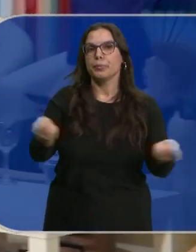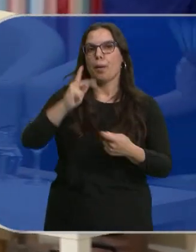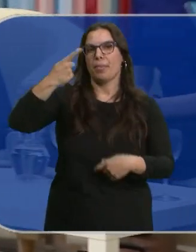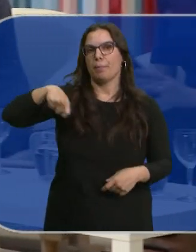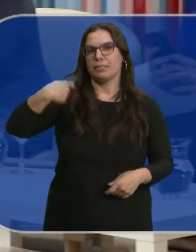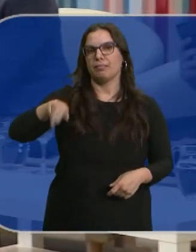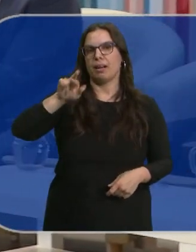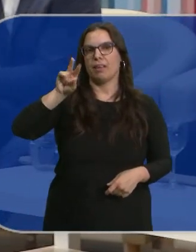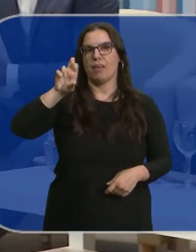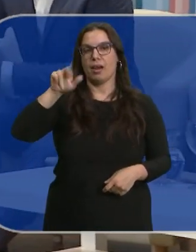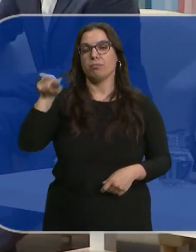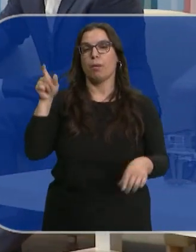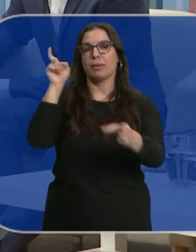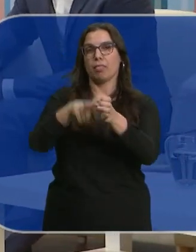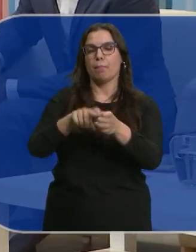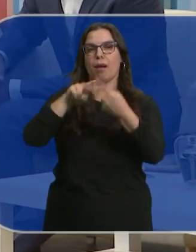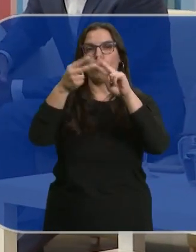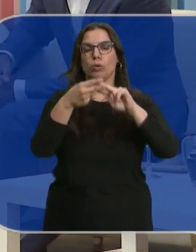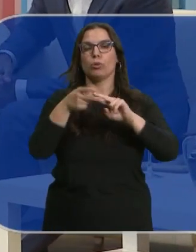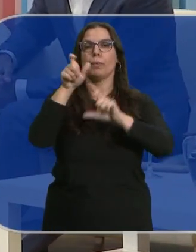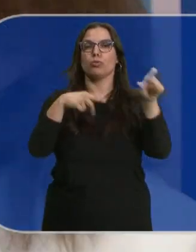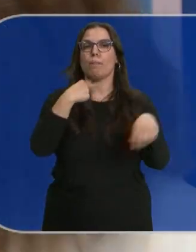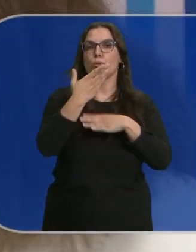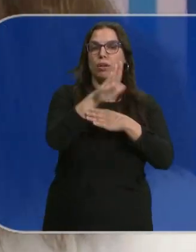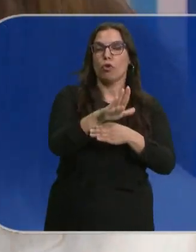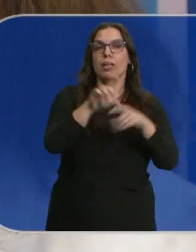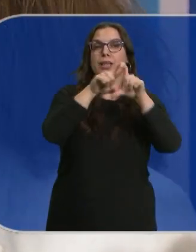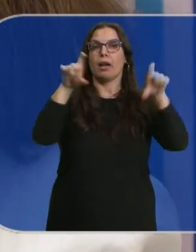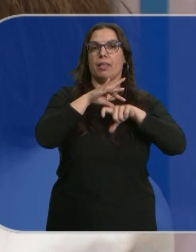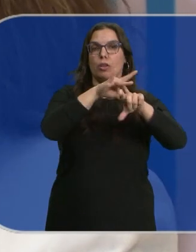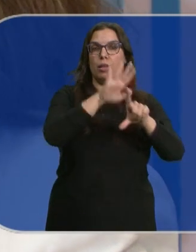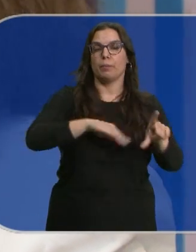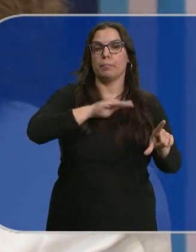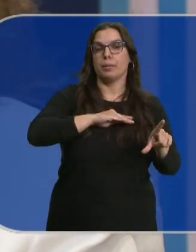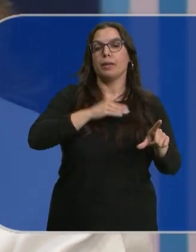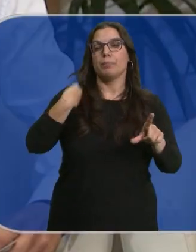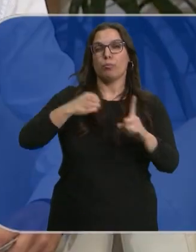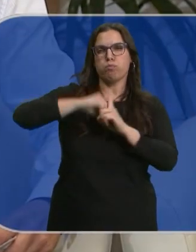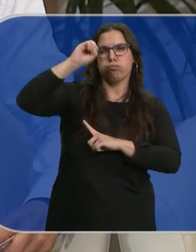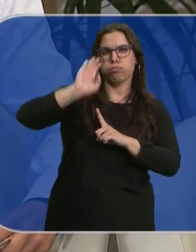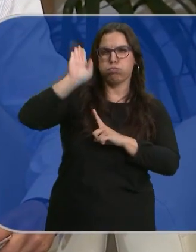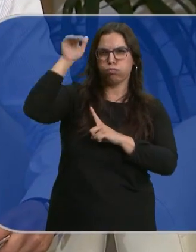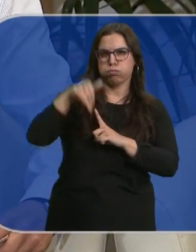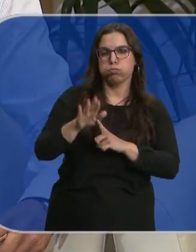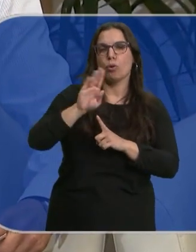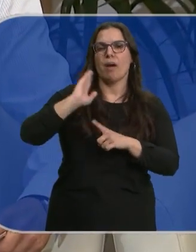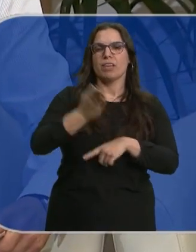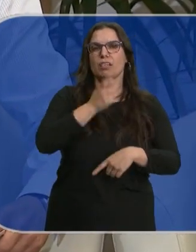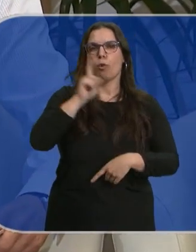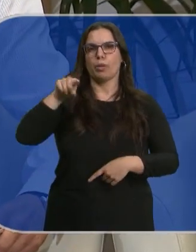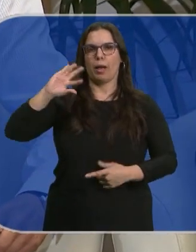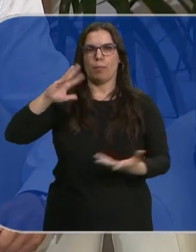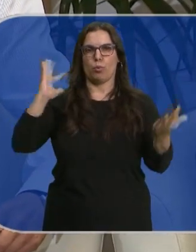vicepresidenta Teresa Rivera durante un encuentro con portavoces de la EMED y meteorólogos sobre el impacto de las olas de calor y el cambio climático en nuestro país.